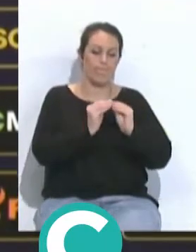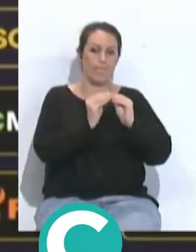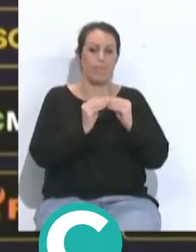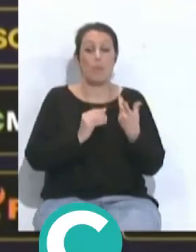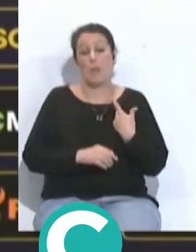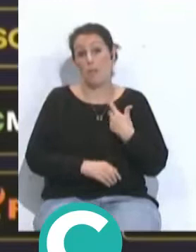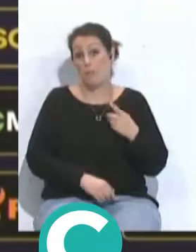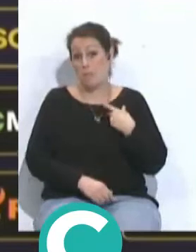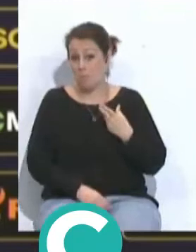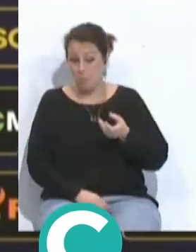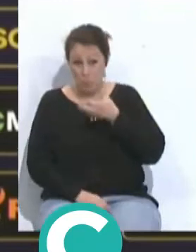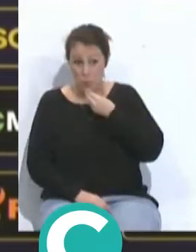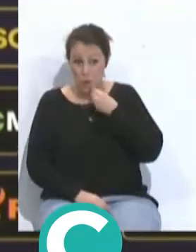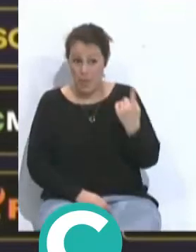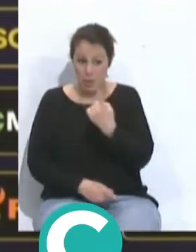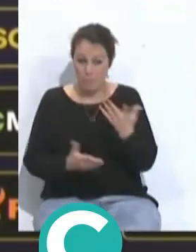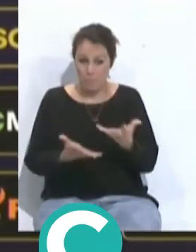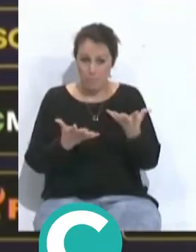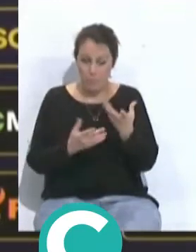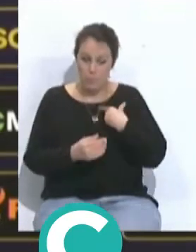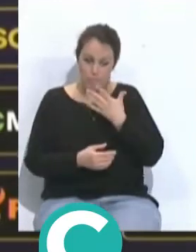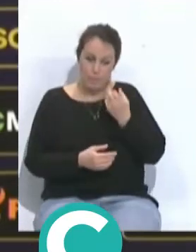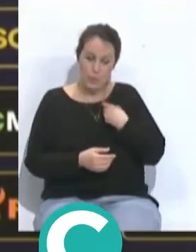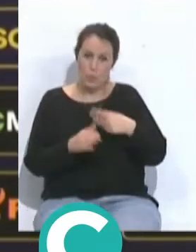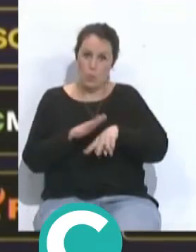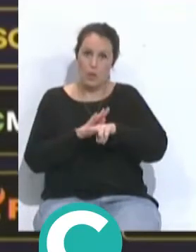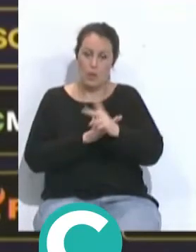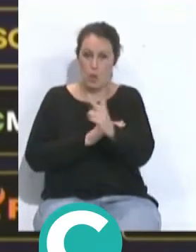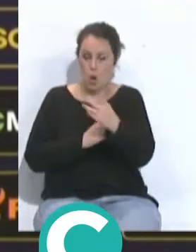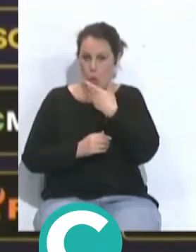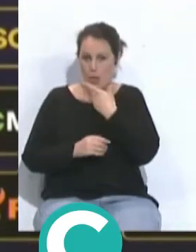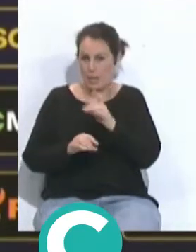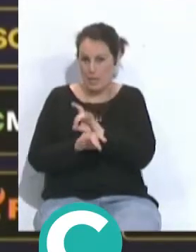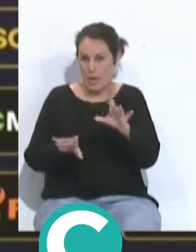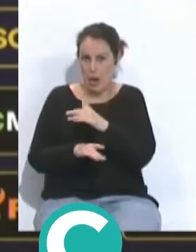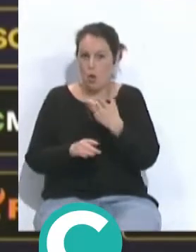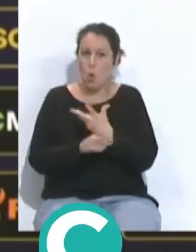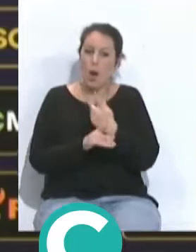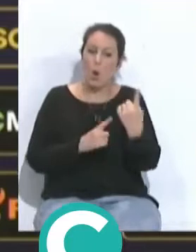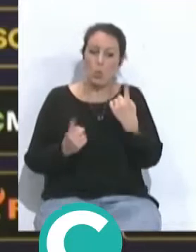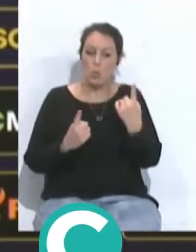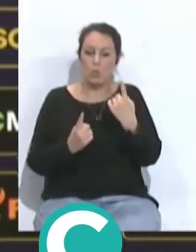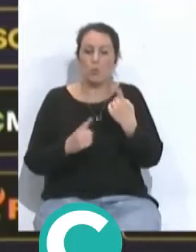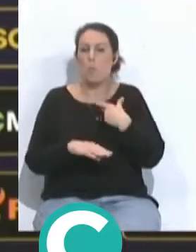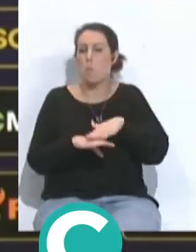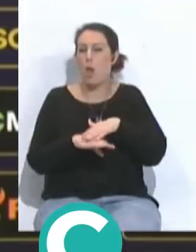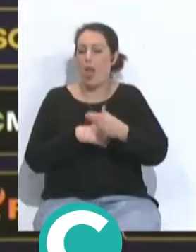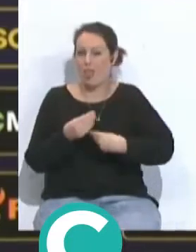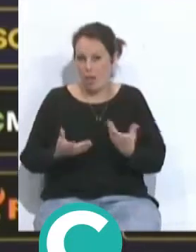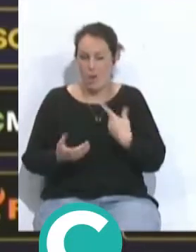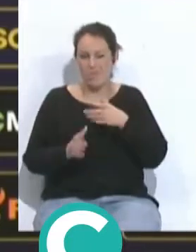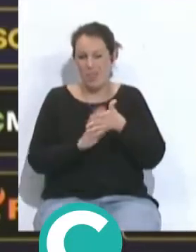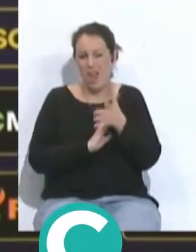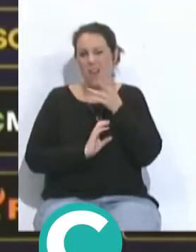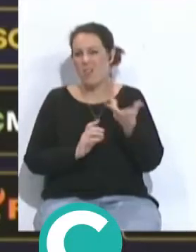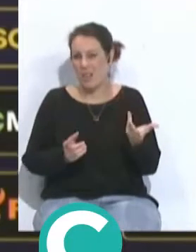cada uno pero me lo quedo más para adentro al final vosotros conocéis a los dos futbolistas y tenéis seguro claro cuando juega cuando juega otro el por qué lo hacemos y explicarlo ahora